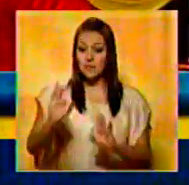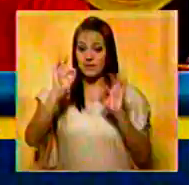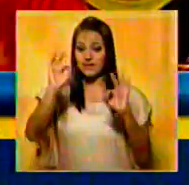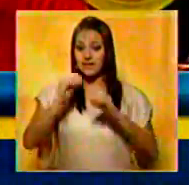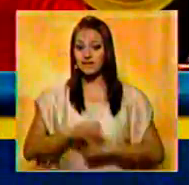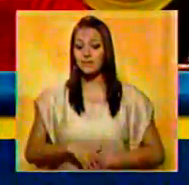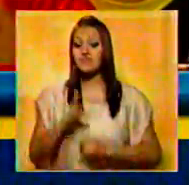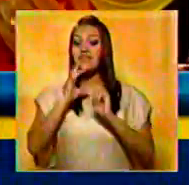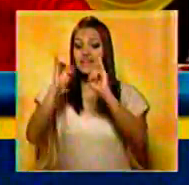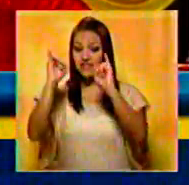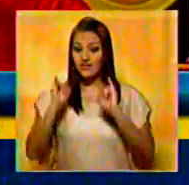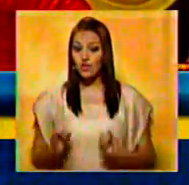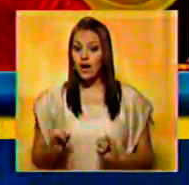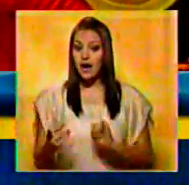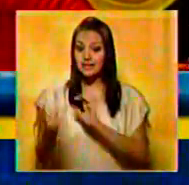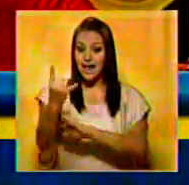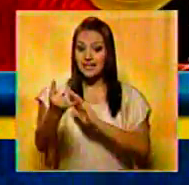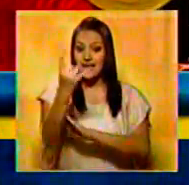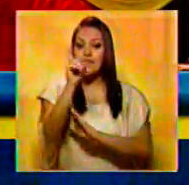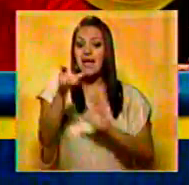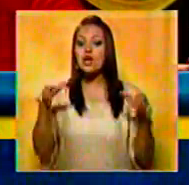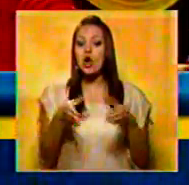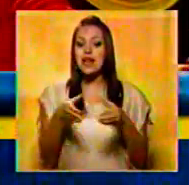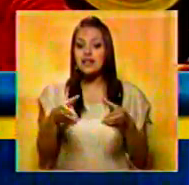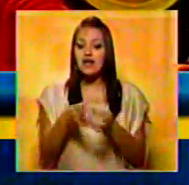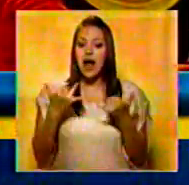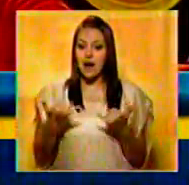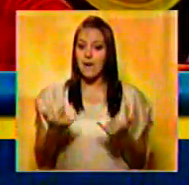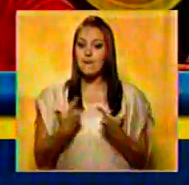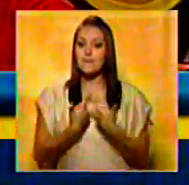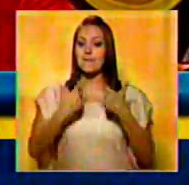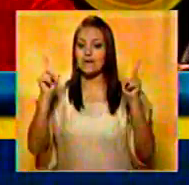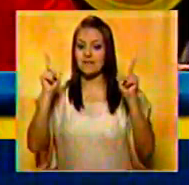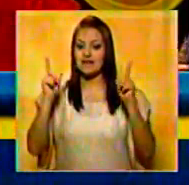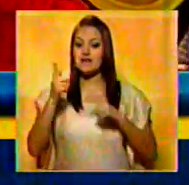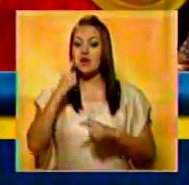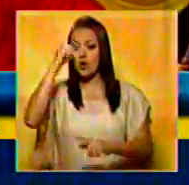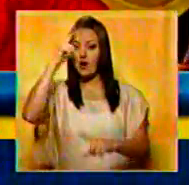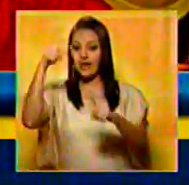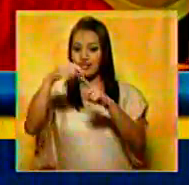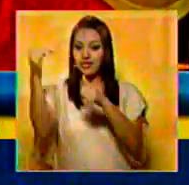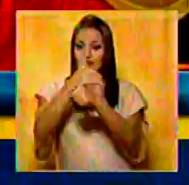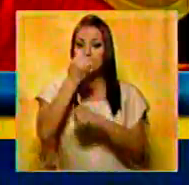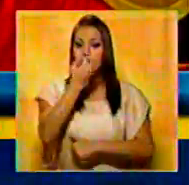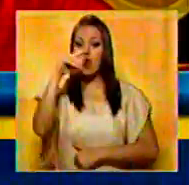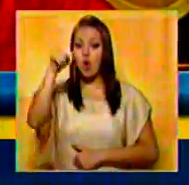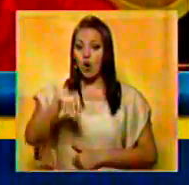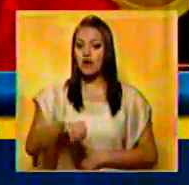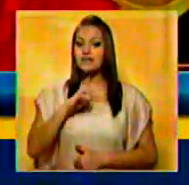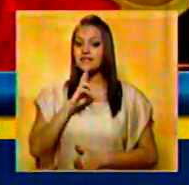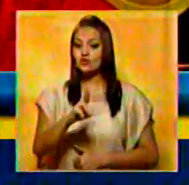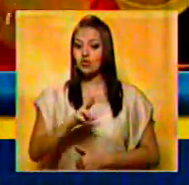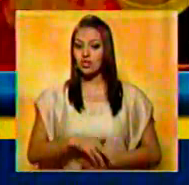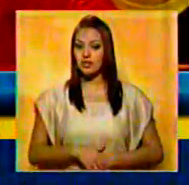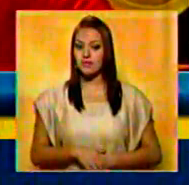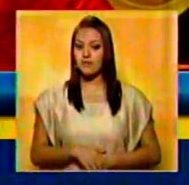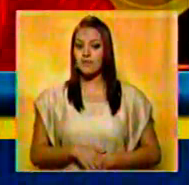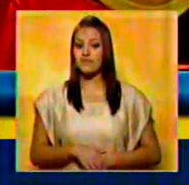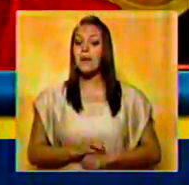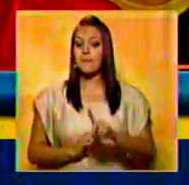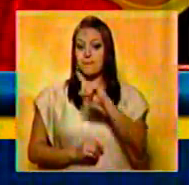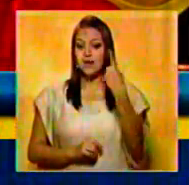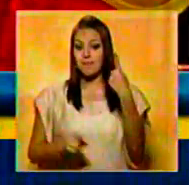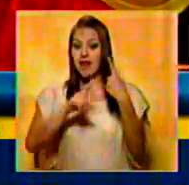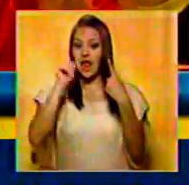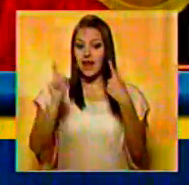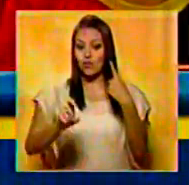individualidades, de colectivos, que nos han permitido lograr estos resultados que hoy tenemos. Vamos primero en